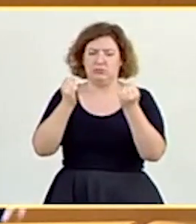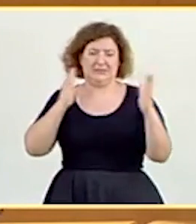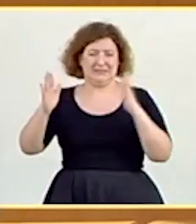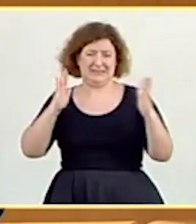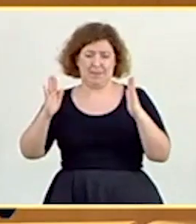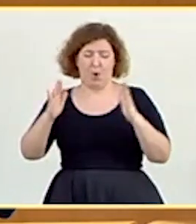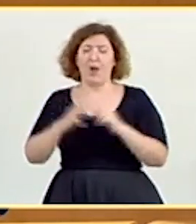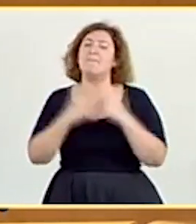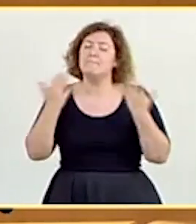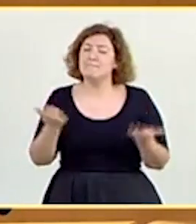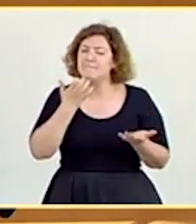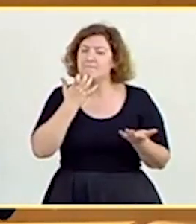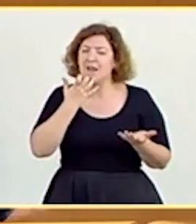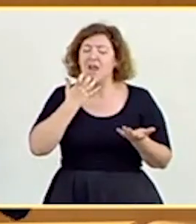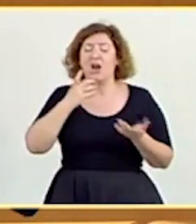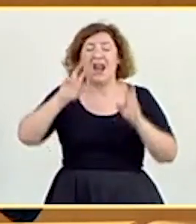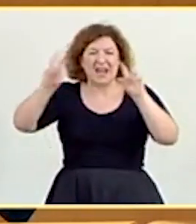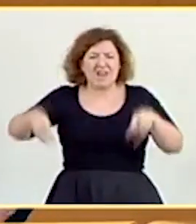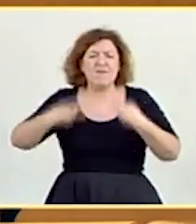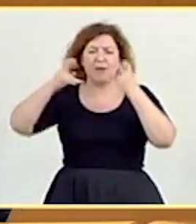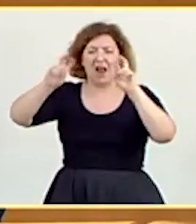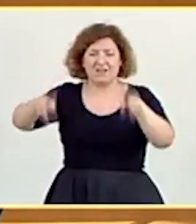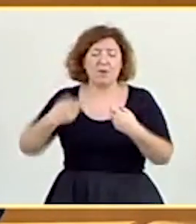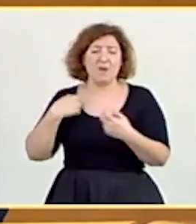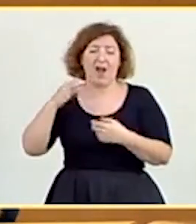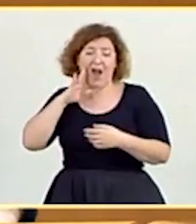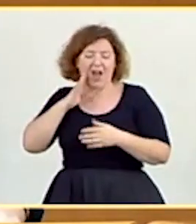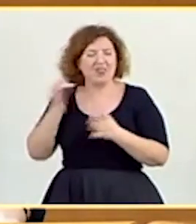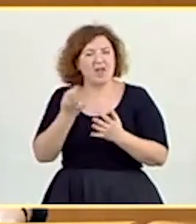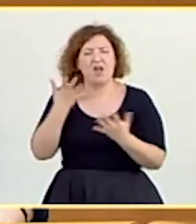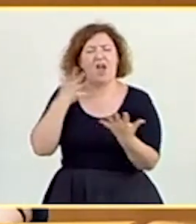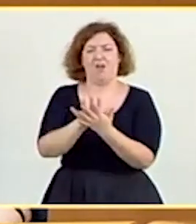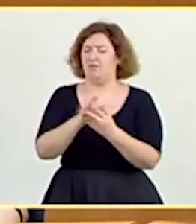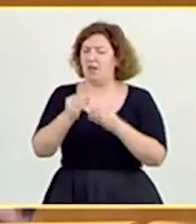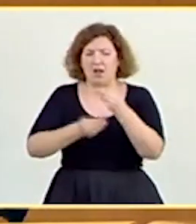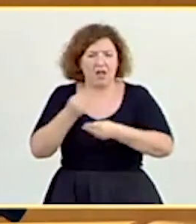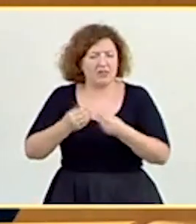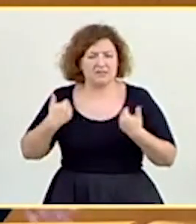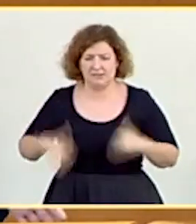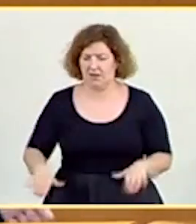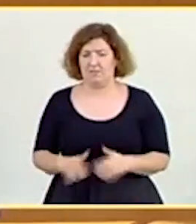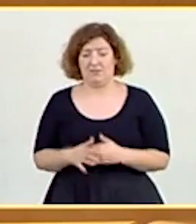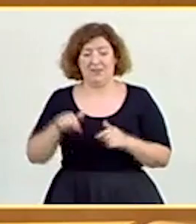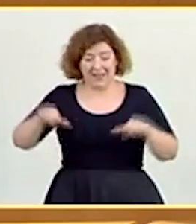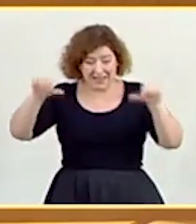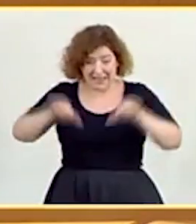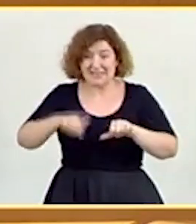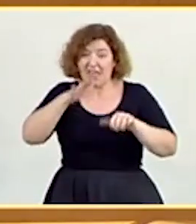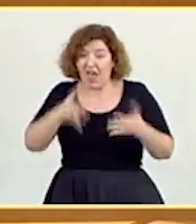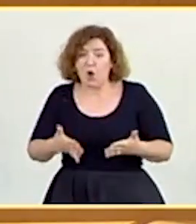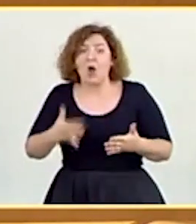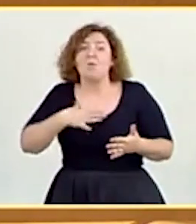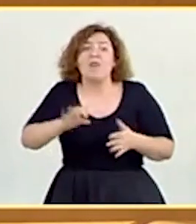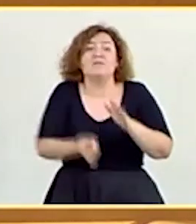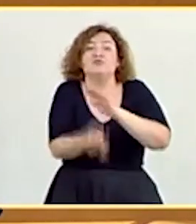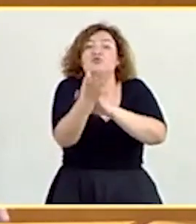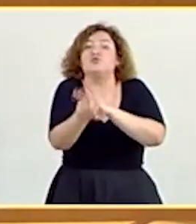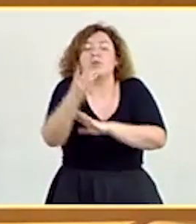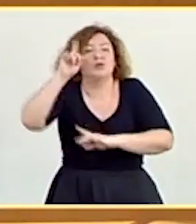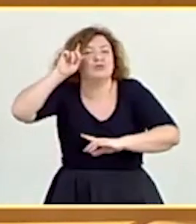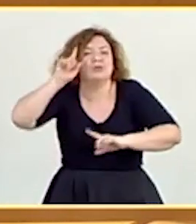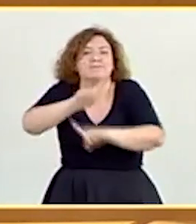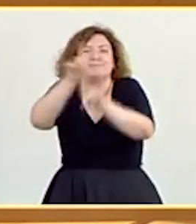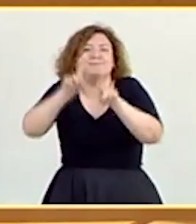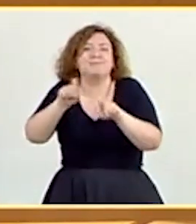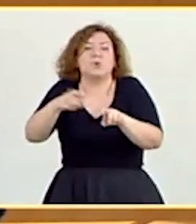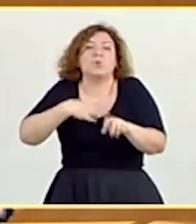estructurales que nos habrían permitido seguramente afrontar esta crisis en mejores circunstancias. Esta crisis y las que puedan venir. Porque es que nadie nos descarta